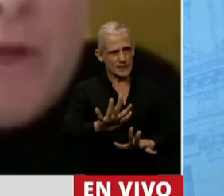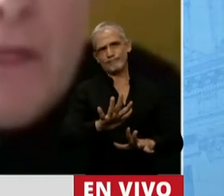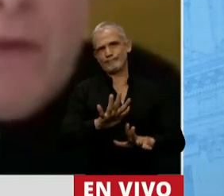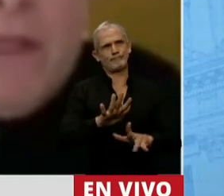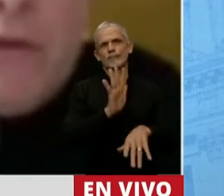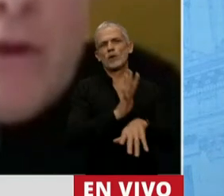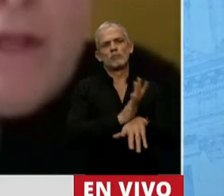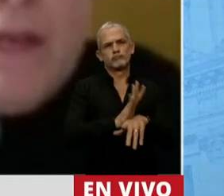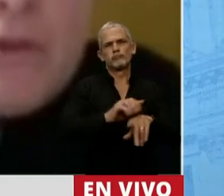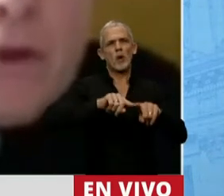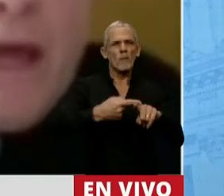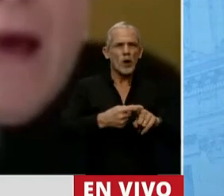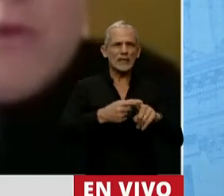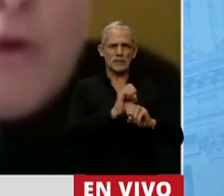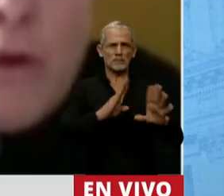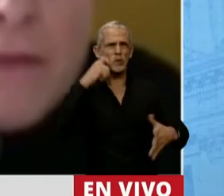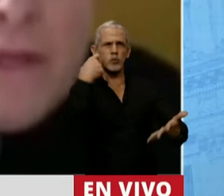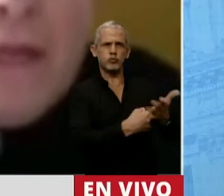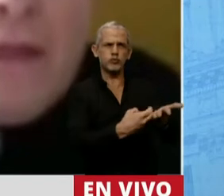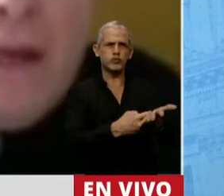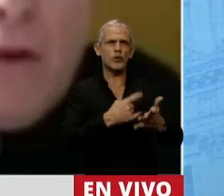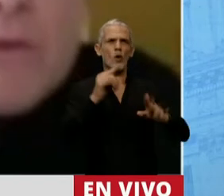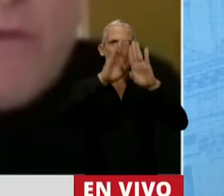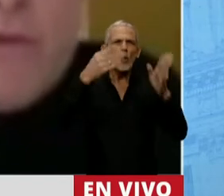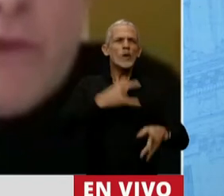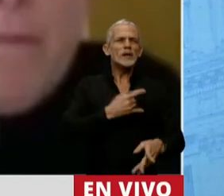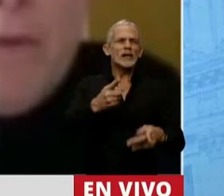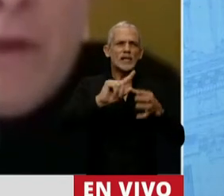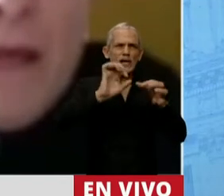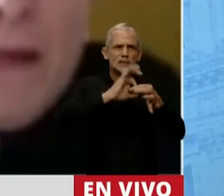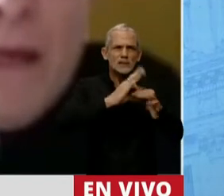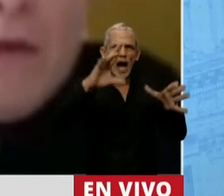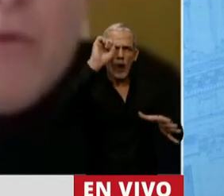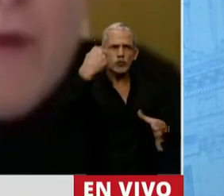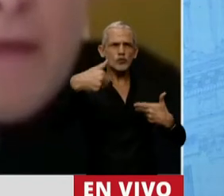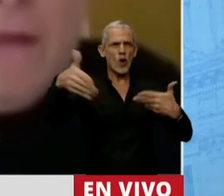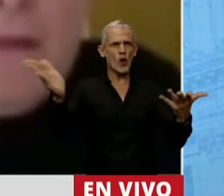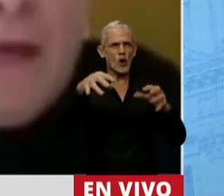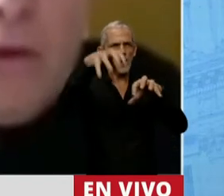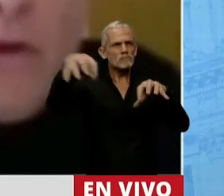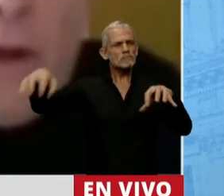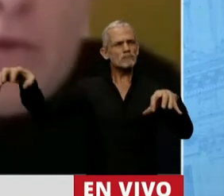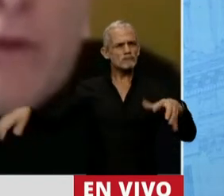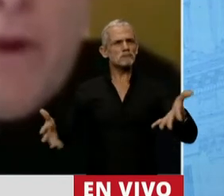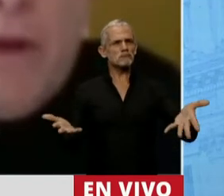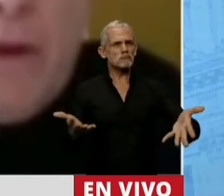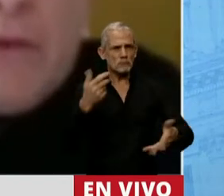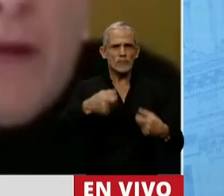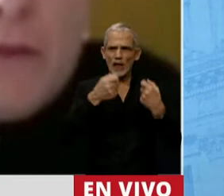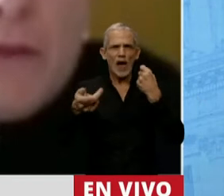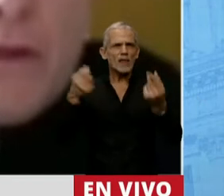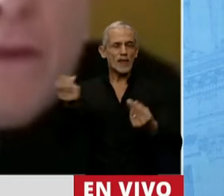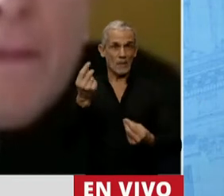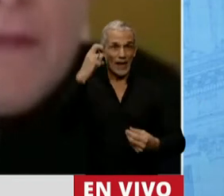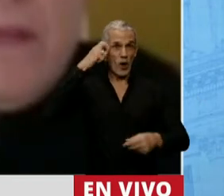sometimiento político a instituciones que son autónomas y que tienen como su función primordial, una vez dados los recursos